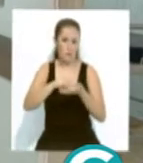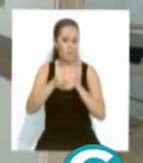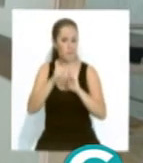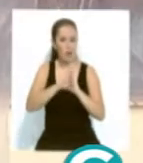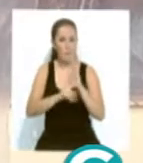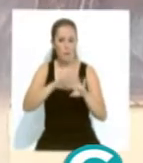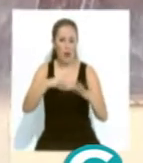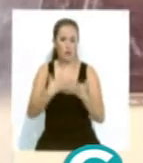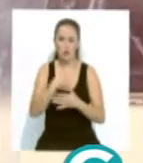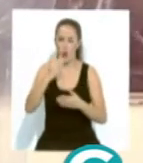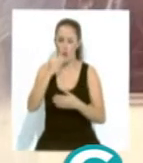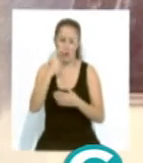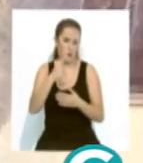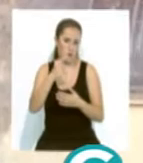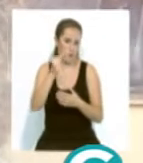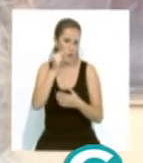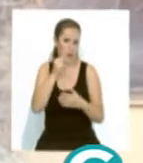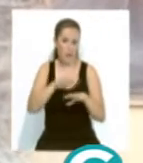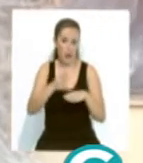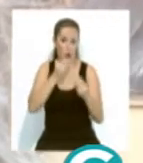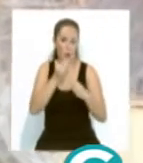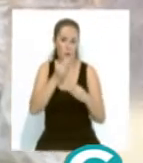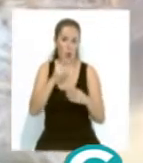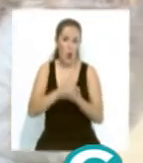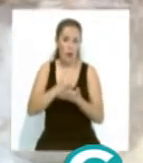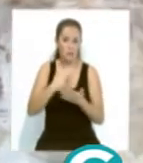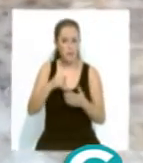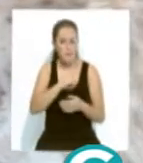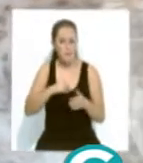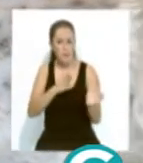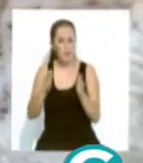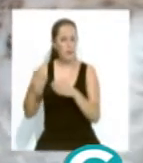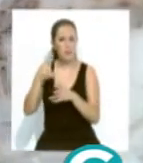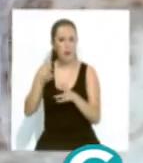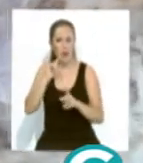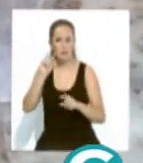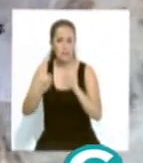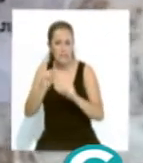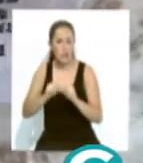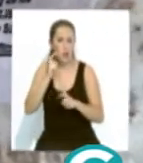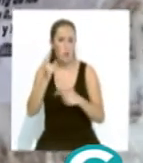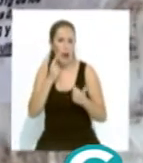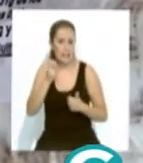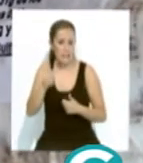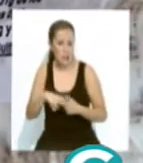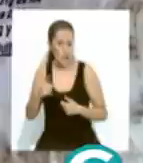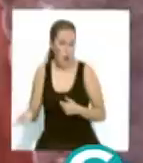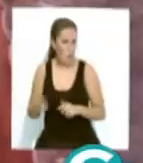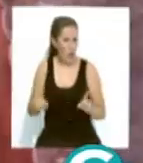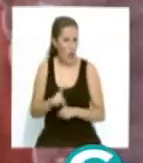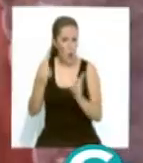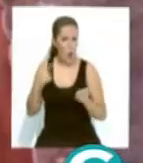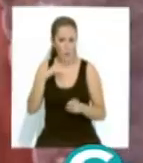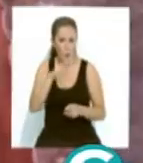embarazadas que hayan consumido este alimento, con independencia de que presenten los síntomas propios de esta infección, como son